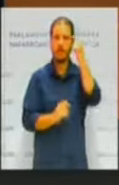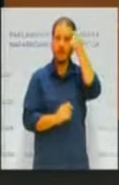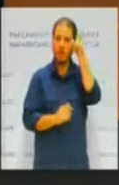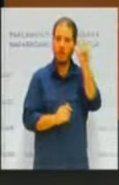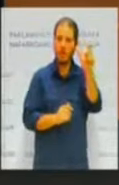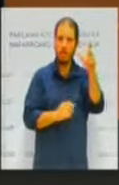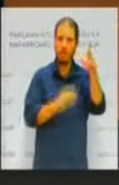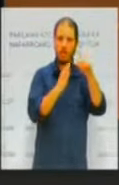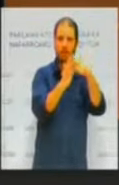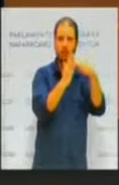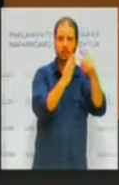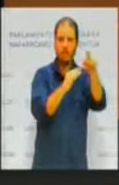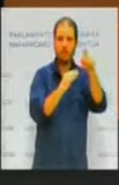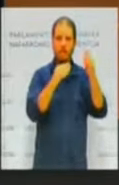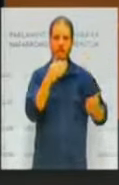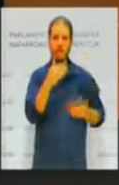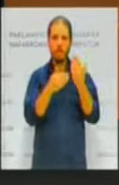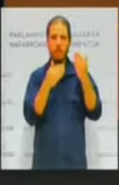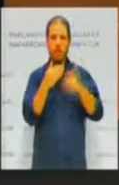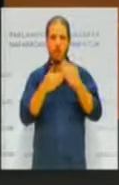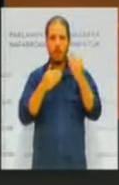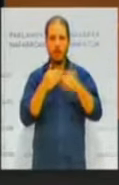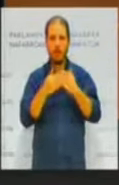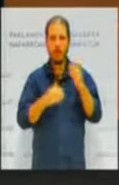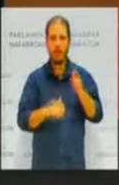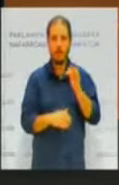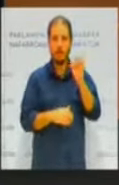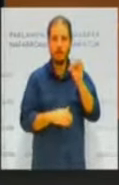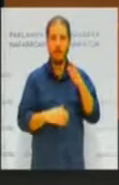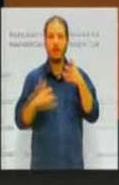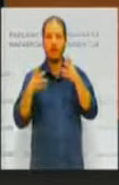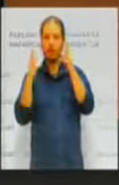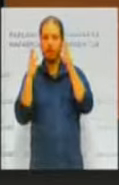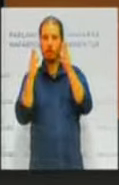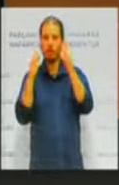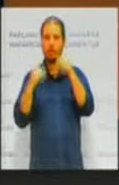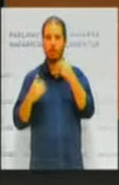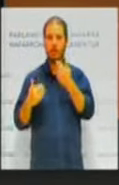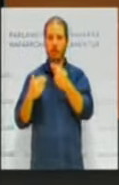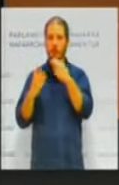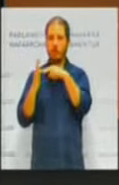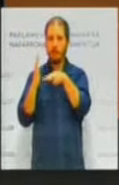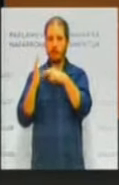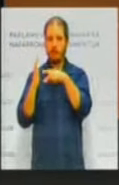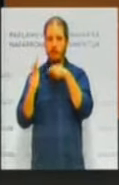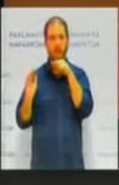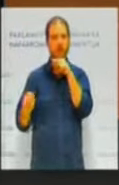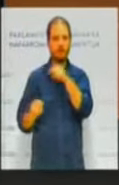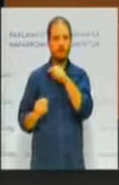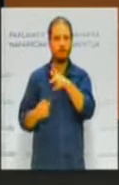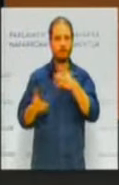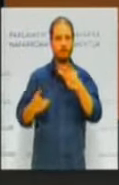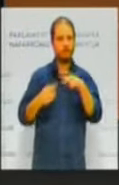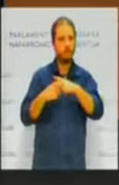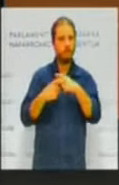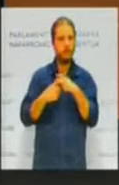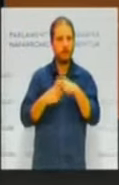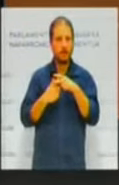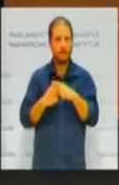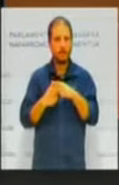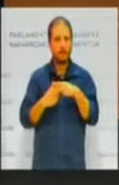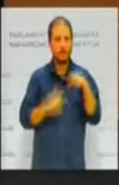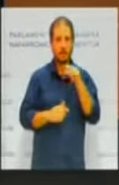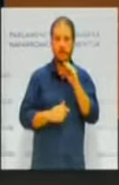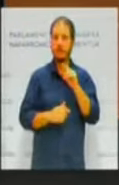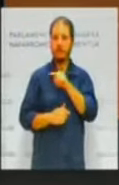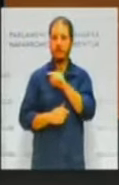al Consejo de la Transparencia de una herramienta a la hora de su trabajo y de su aplicación. También hace que el Consejo de la